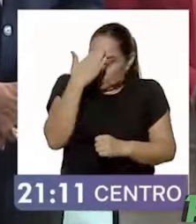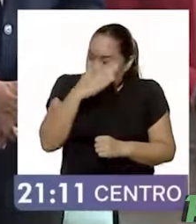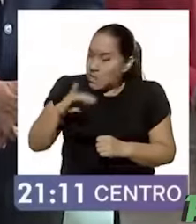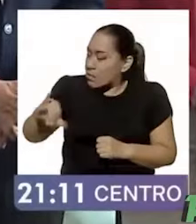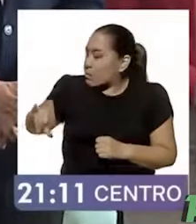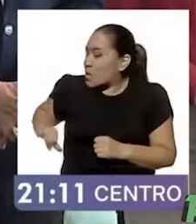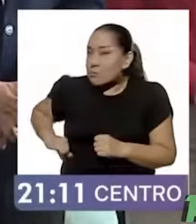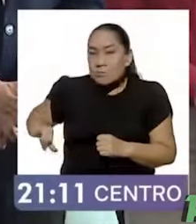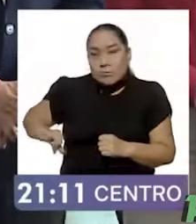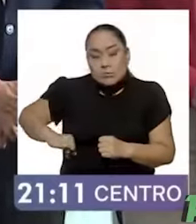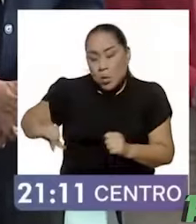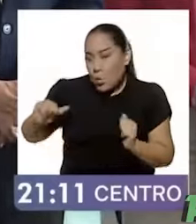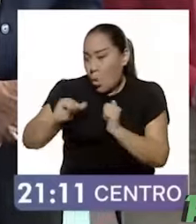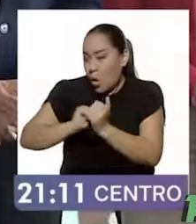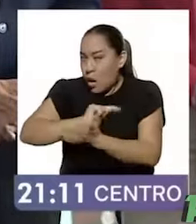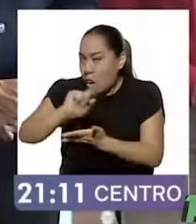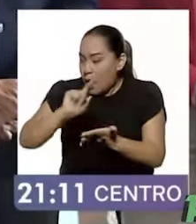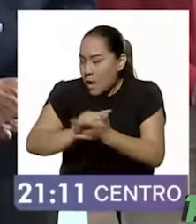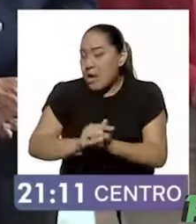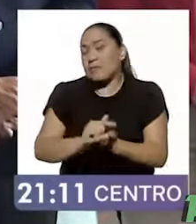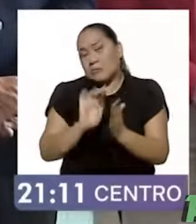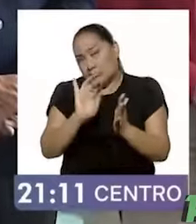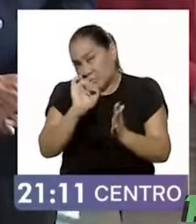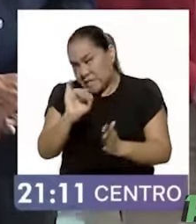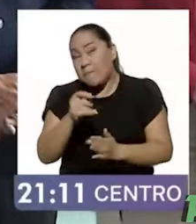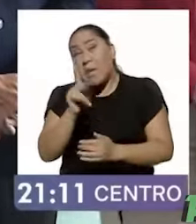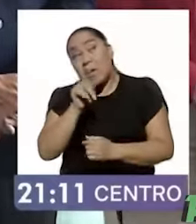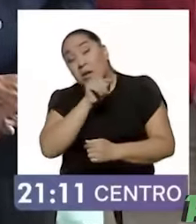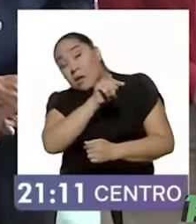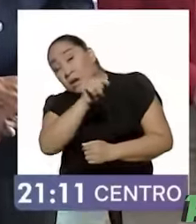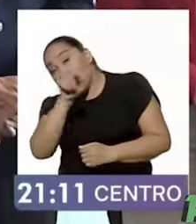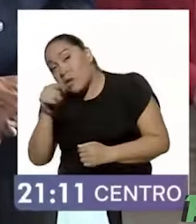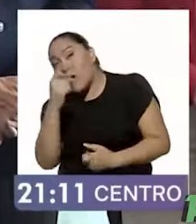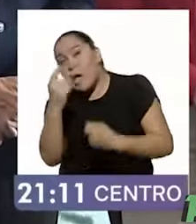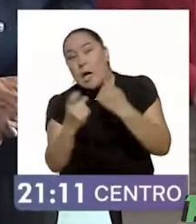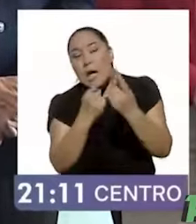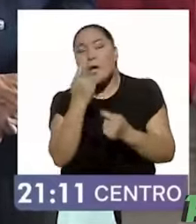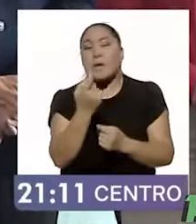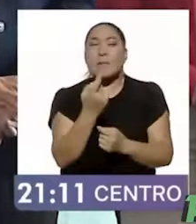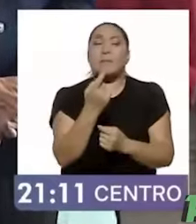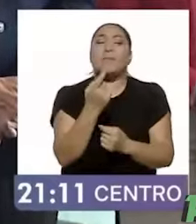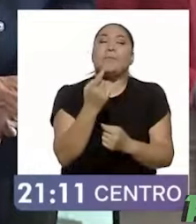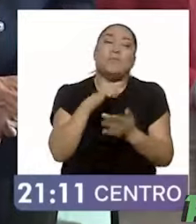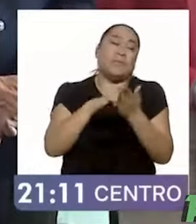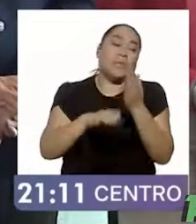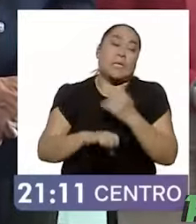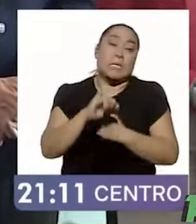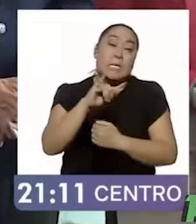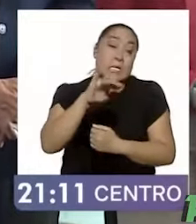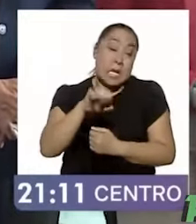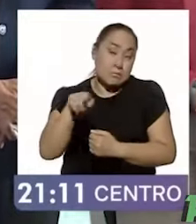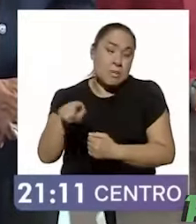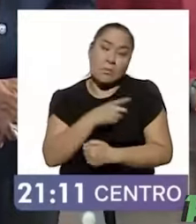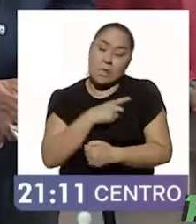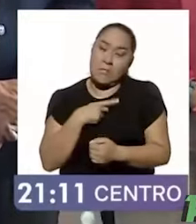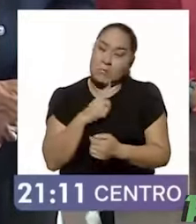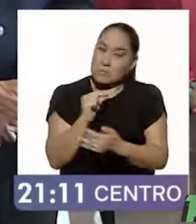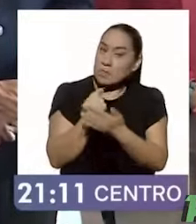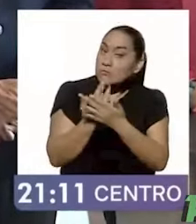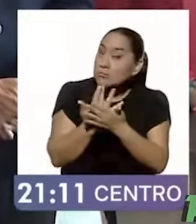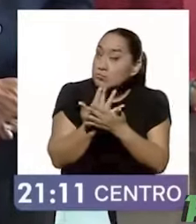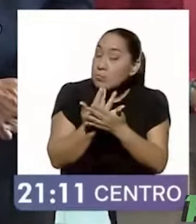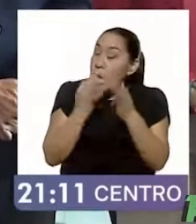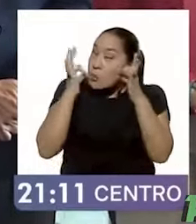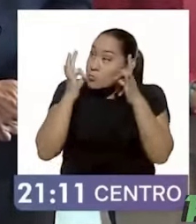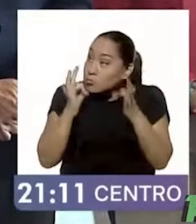legítimo, pero los medios de comunicación, como el INE, deben esperar hasta tener datos